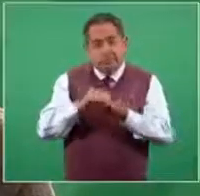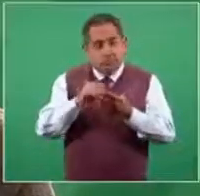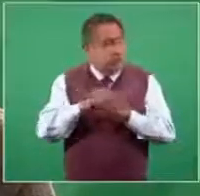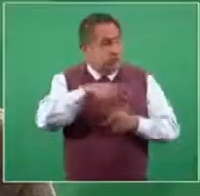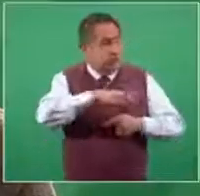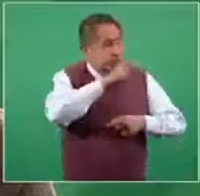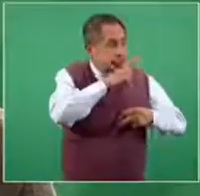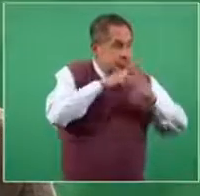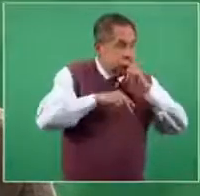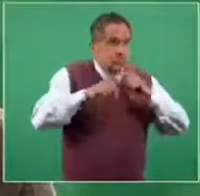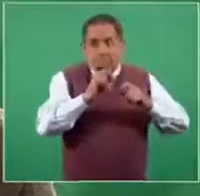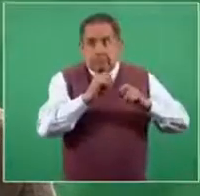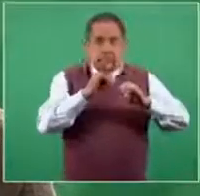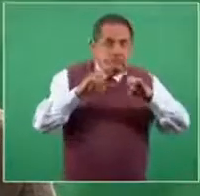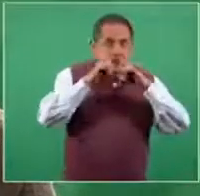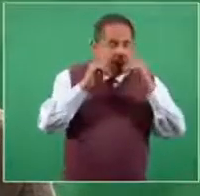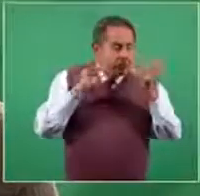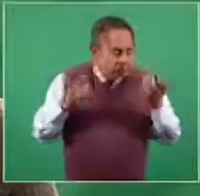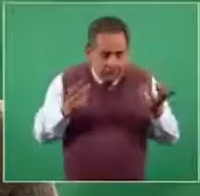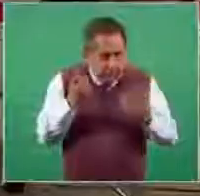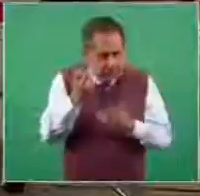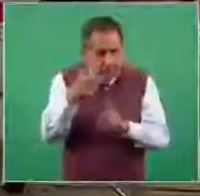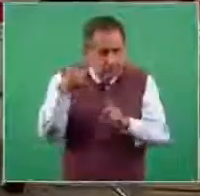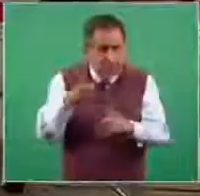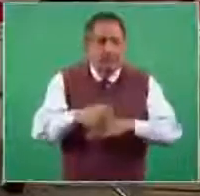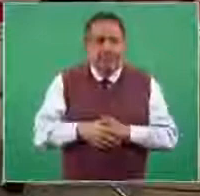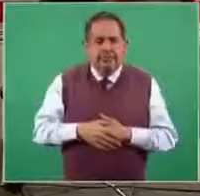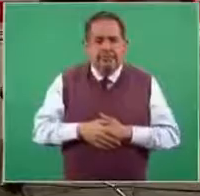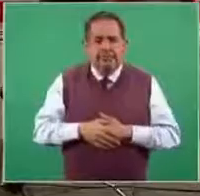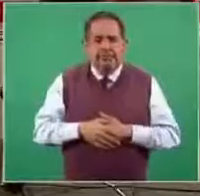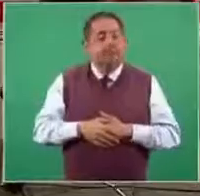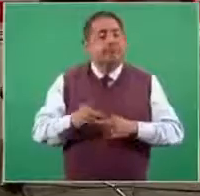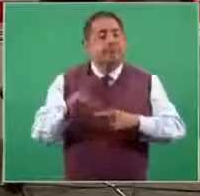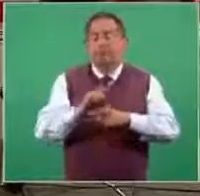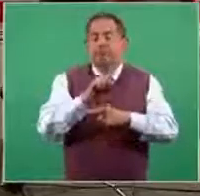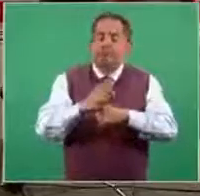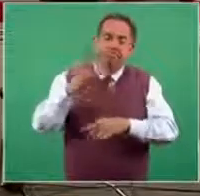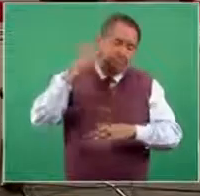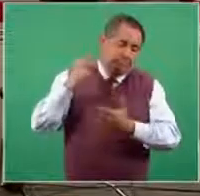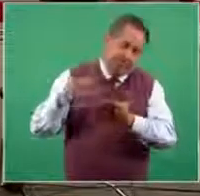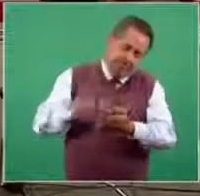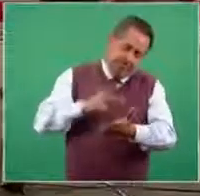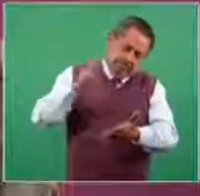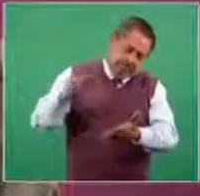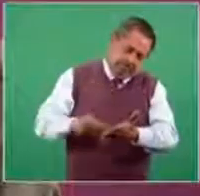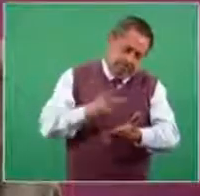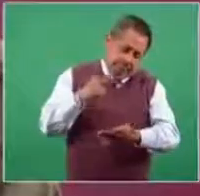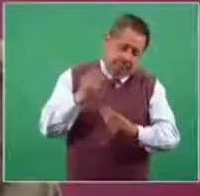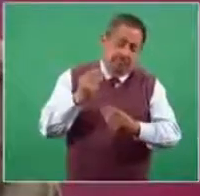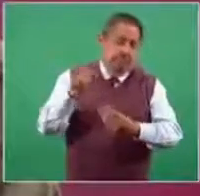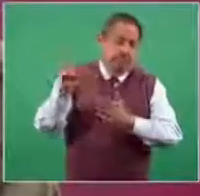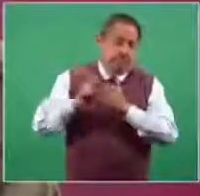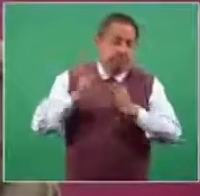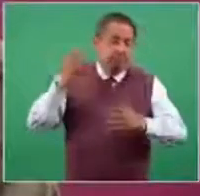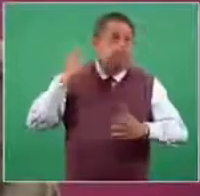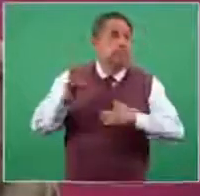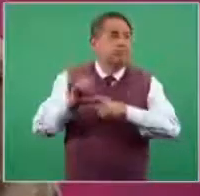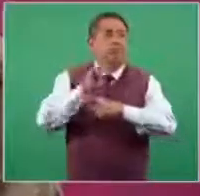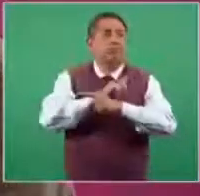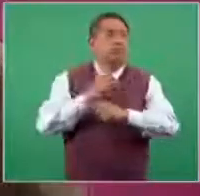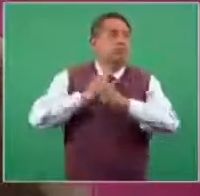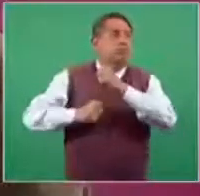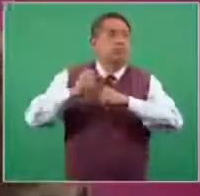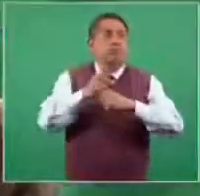inquietud respecto al uso del cubrebocas. Y hemos dicho desde varios meses atrás, muchos, desde la primavera de